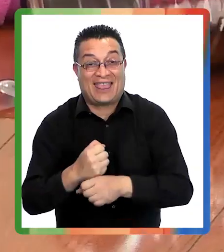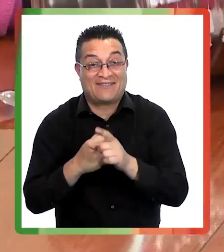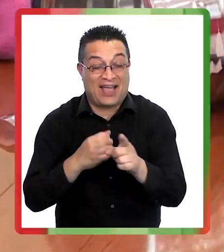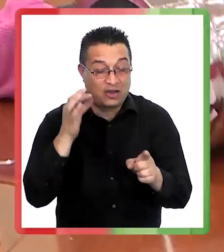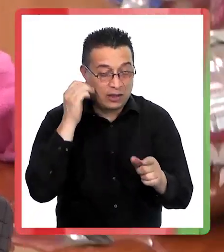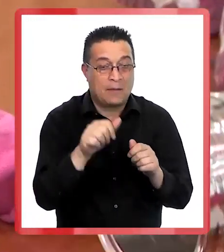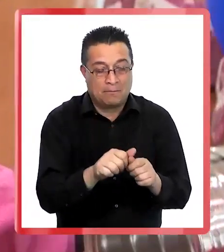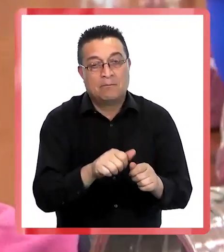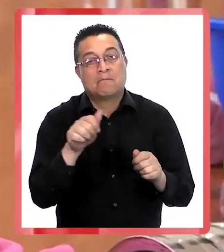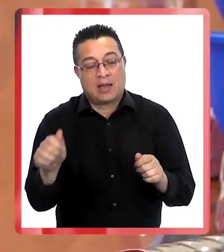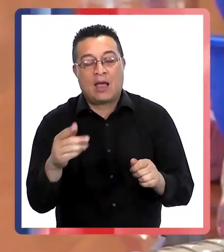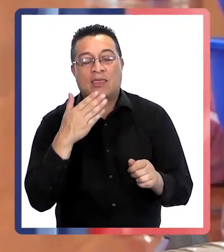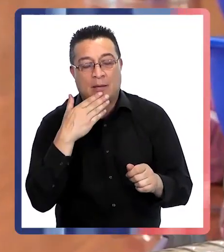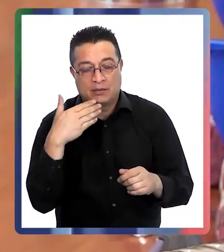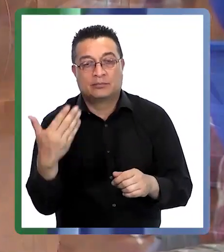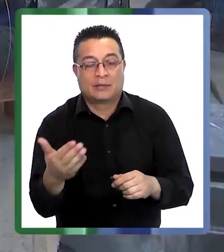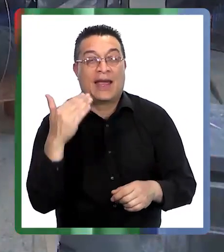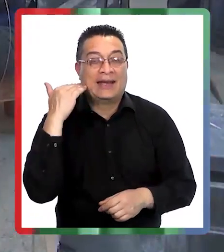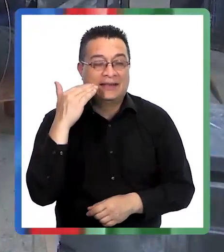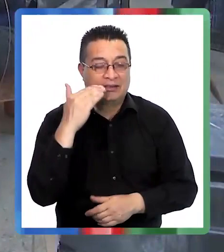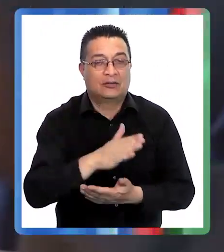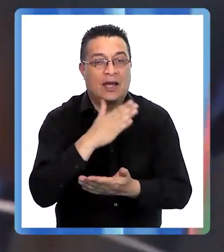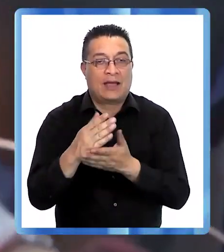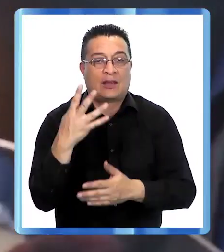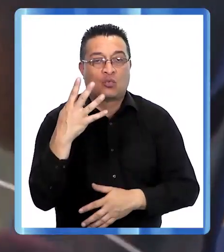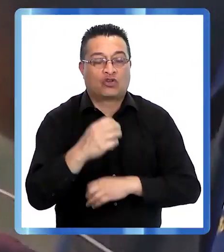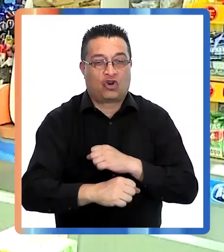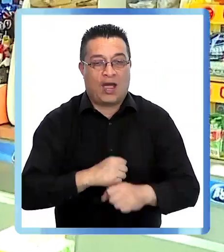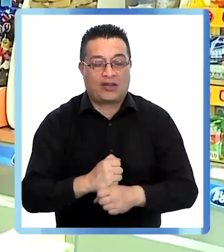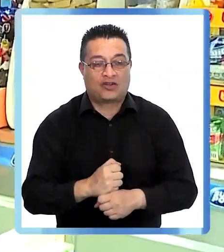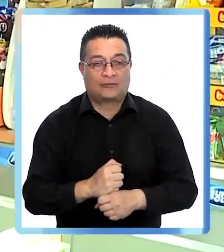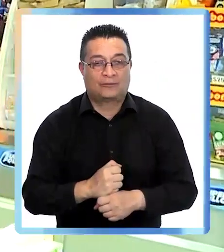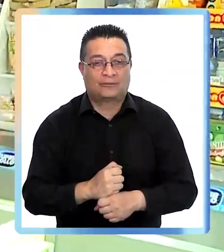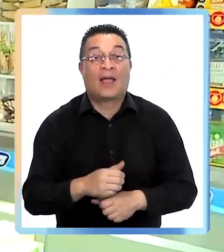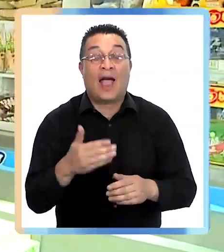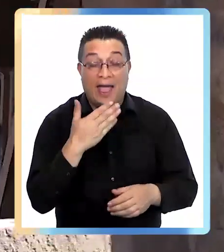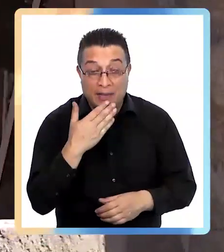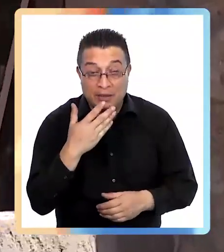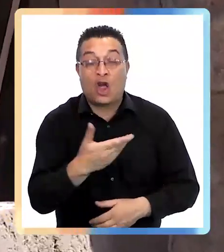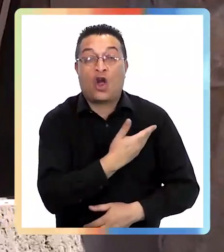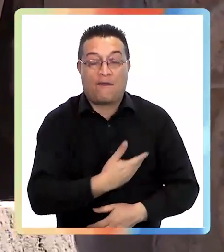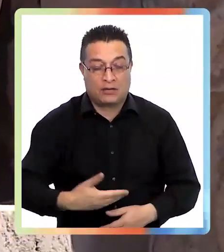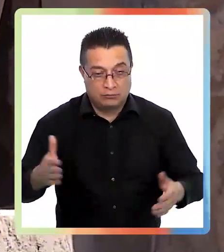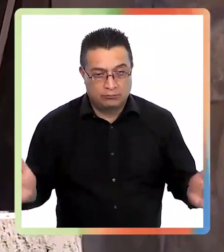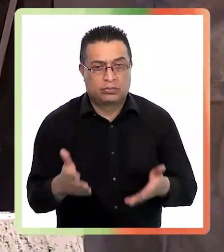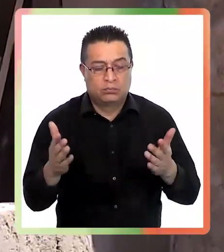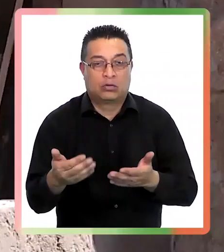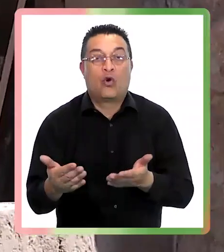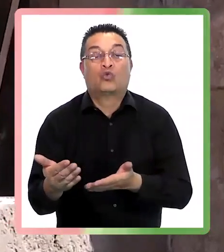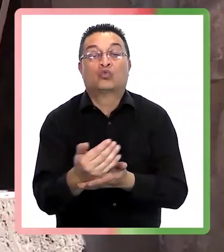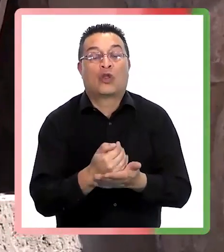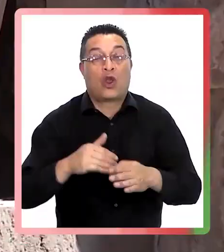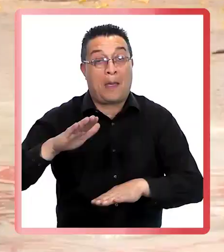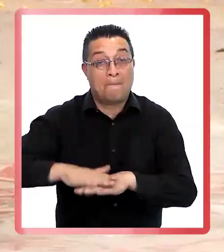también a los niños de hasta 4 años. Además, el gobierno impulsará un alza del sueldo mínimo para que llegue a